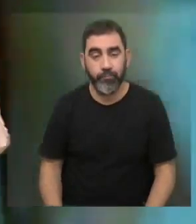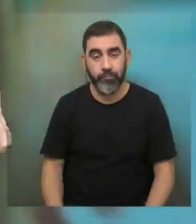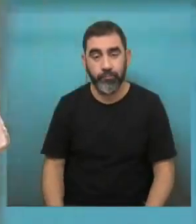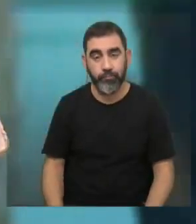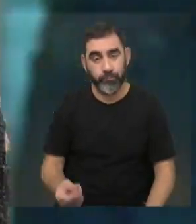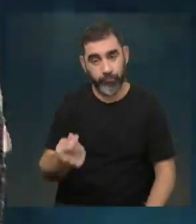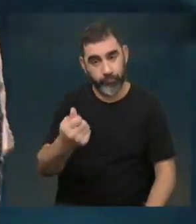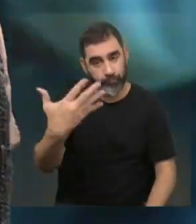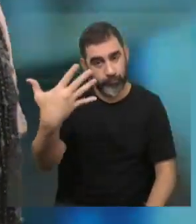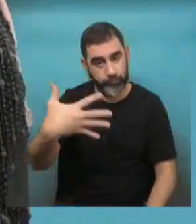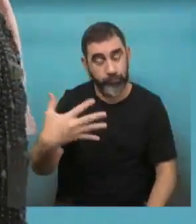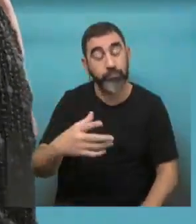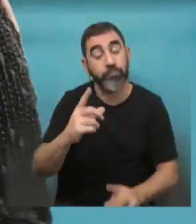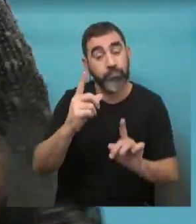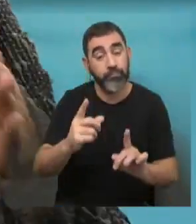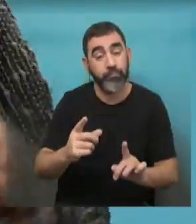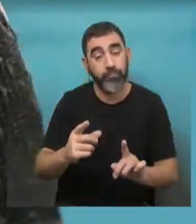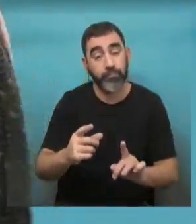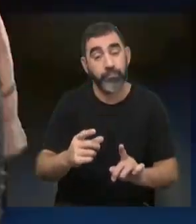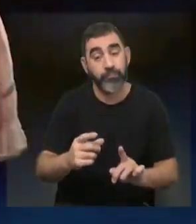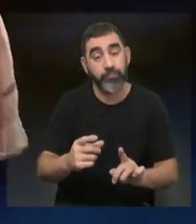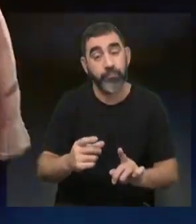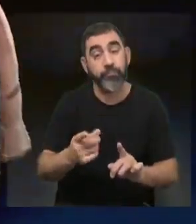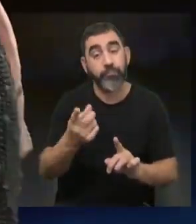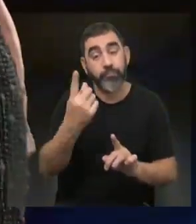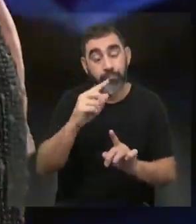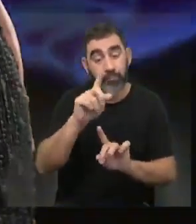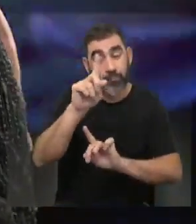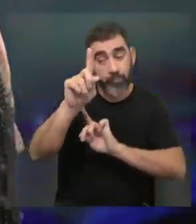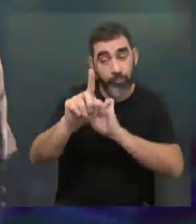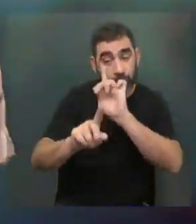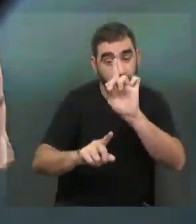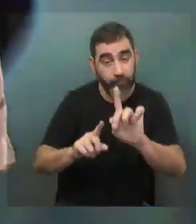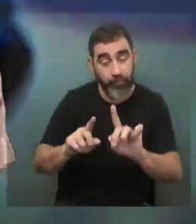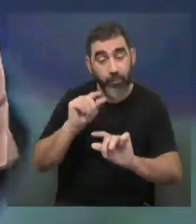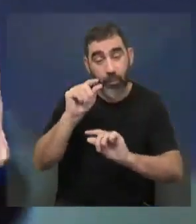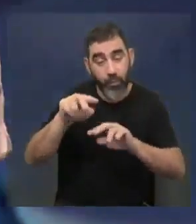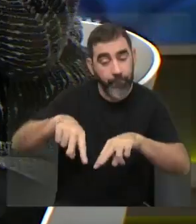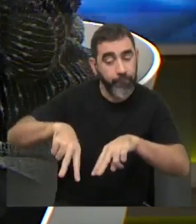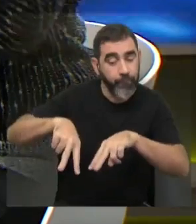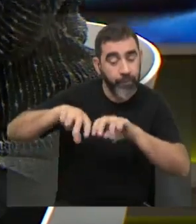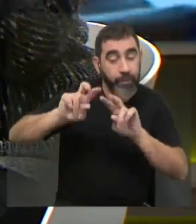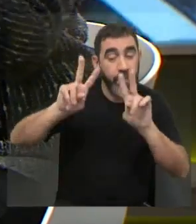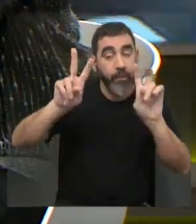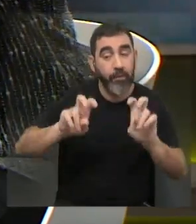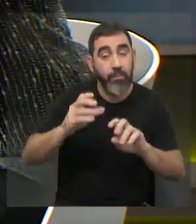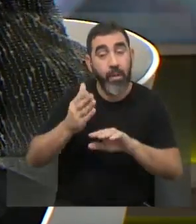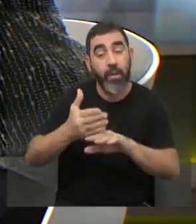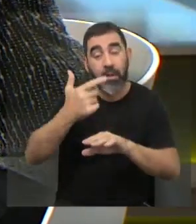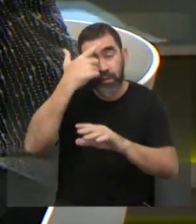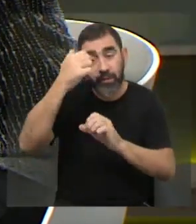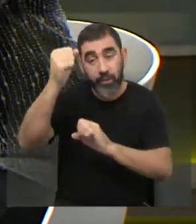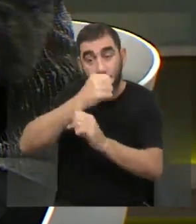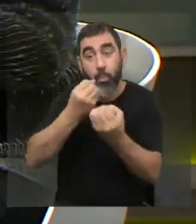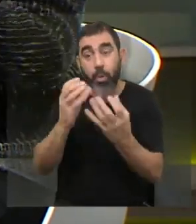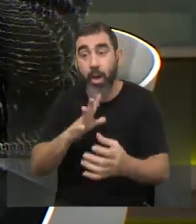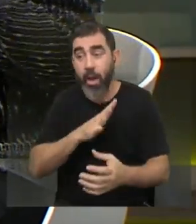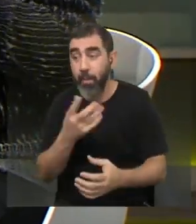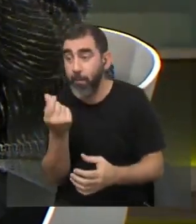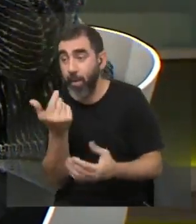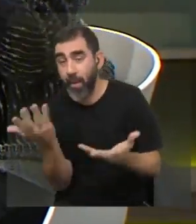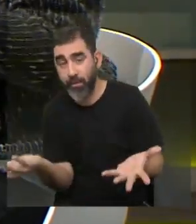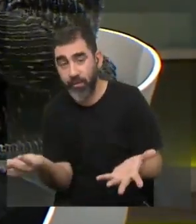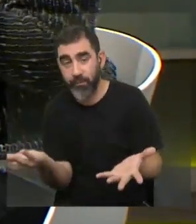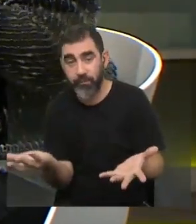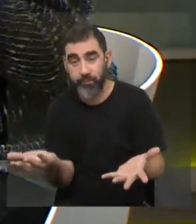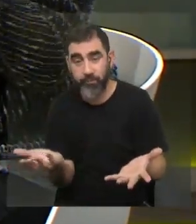fondo más grande. Y entonces, eso hace que la academia también empiece a investigar en temas que de repente antes no lo hacía porque hay fondos para eso. Entonces, eso